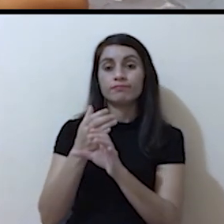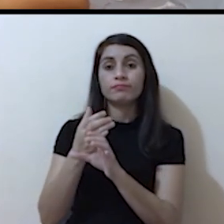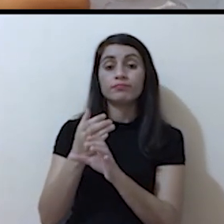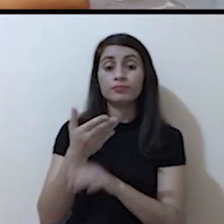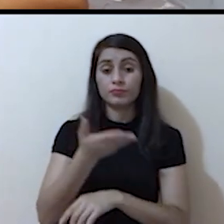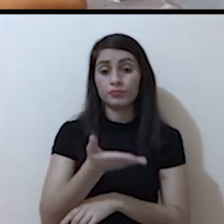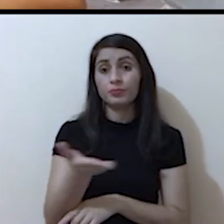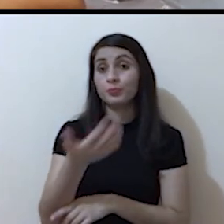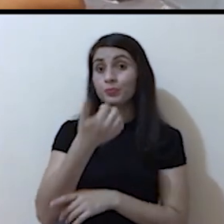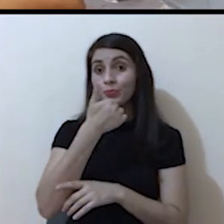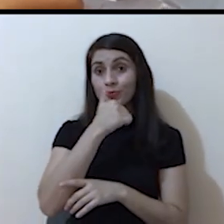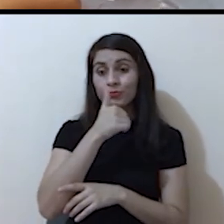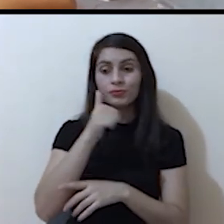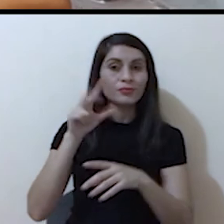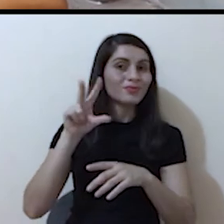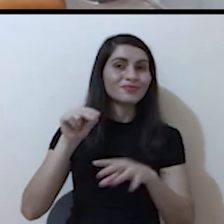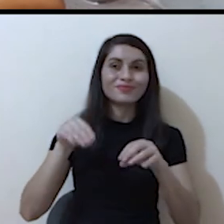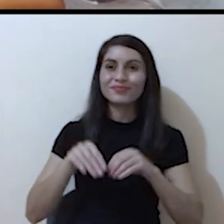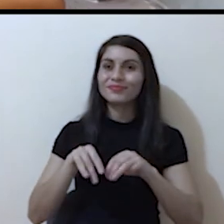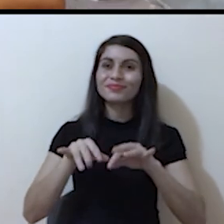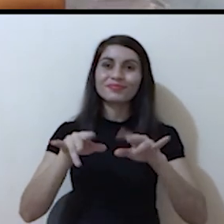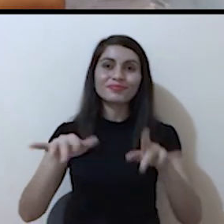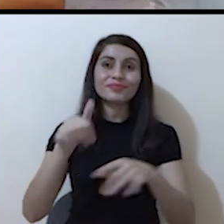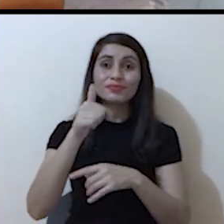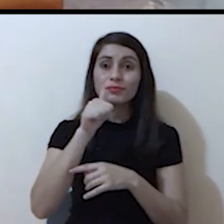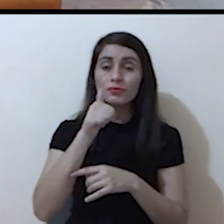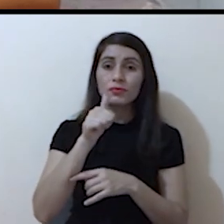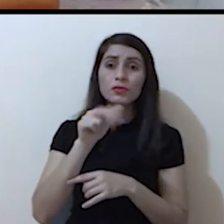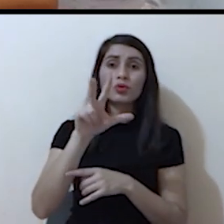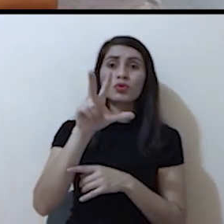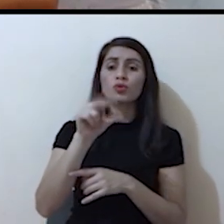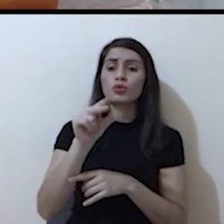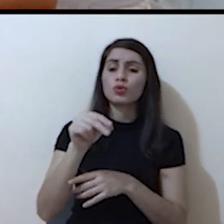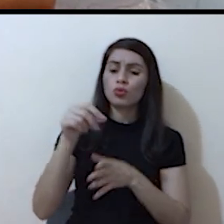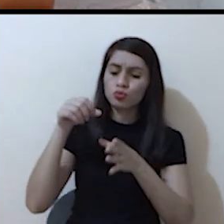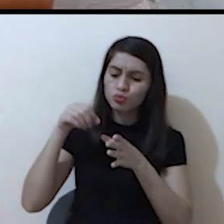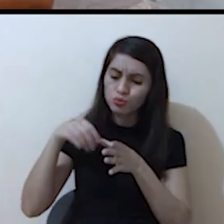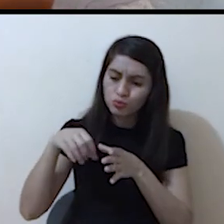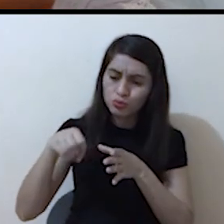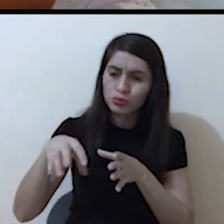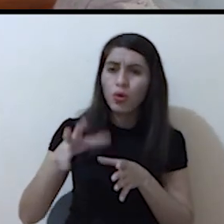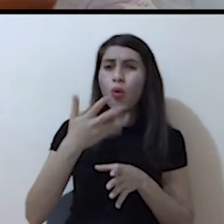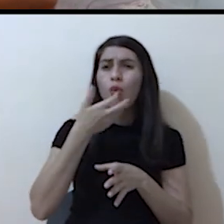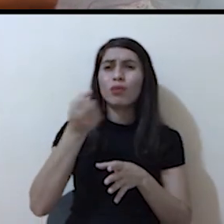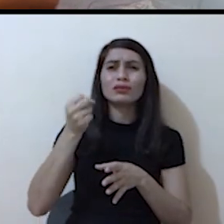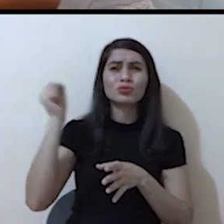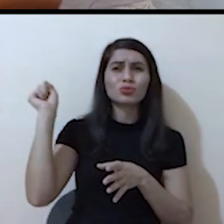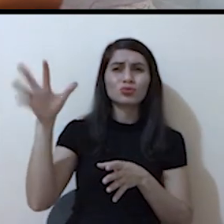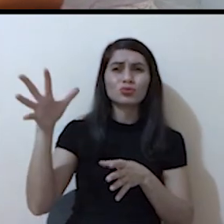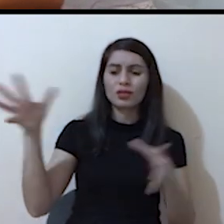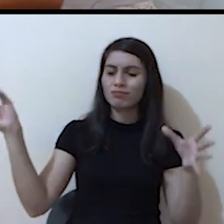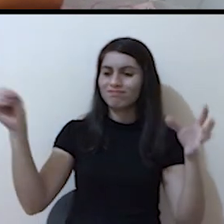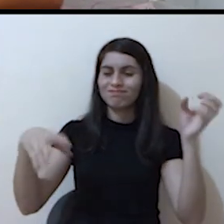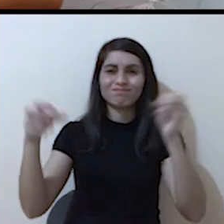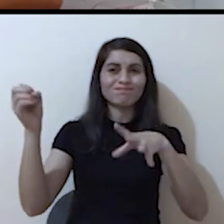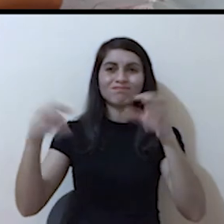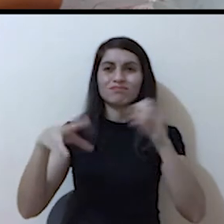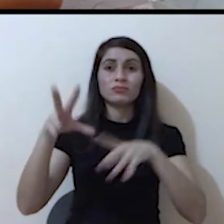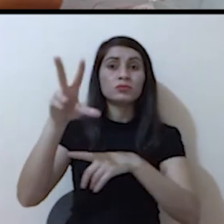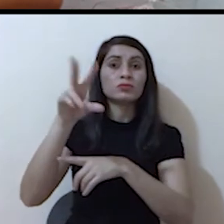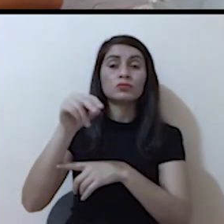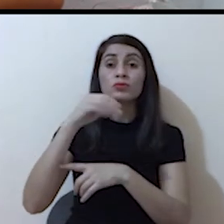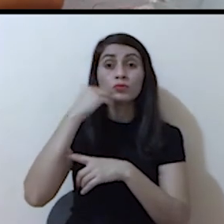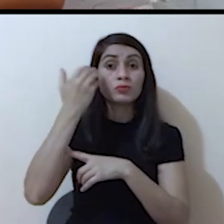de agua, de no contaminarlas, de no colocar en ellas residuos líquidos ni